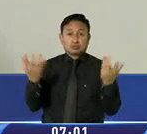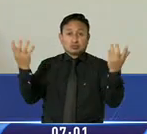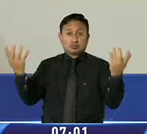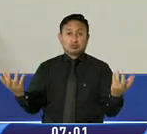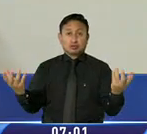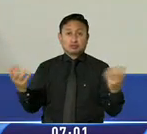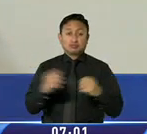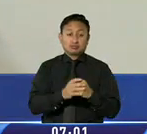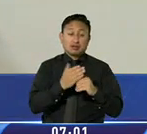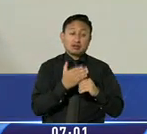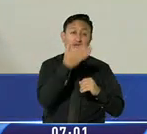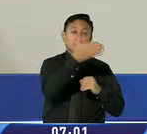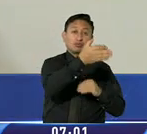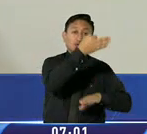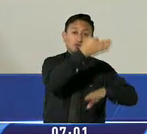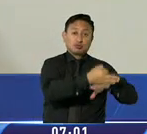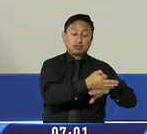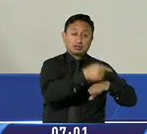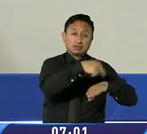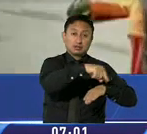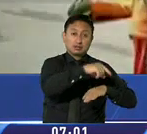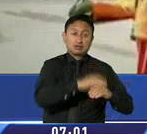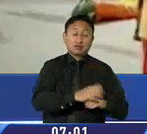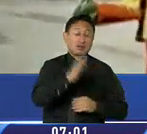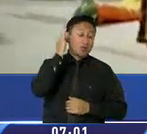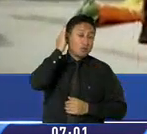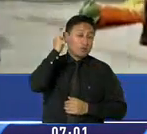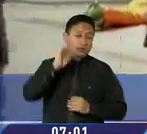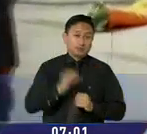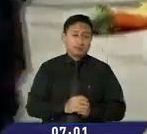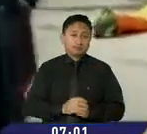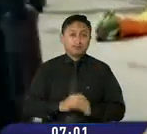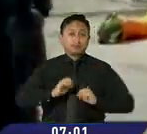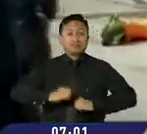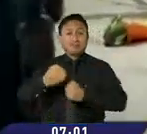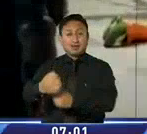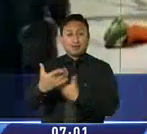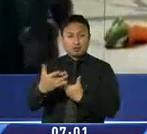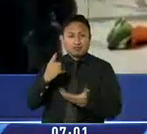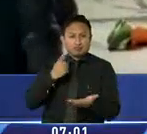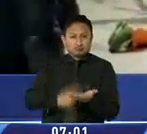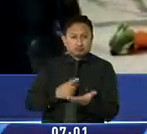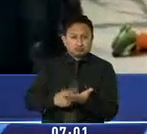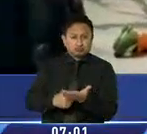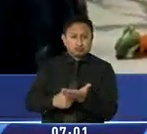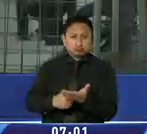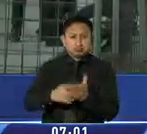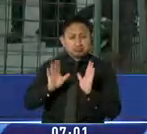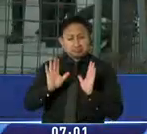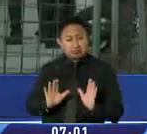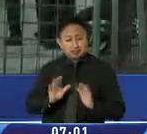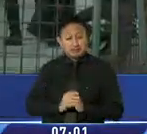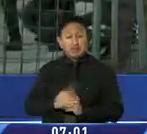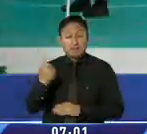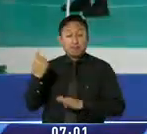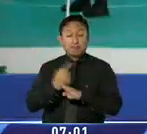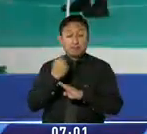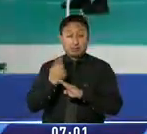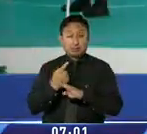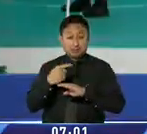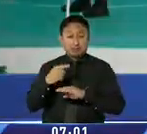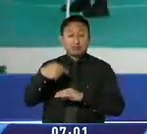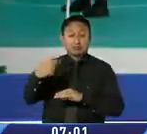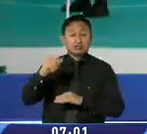Cotopaxi y al centro penitenciario de mujeres. Analizarán el informe con detenimiento, dicen. Esperan que esta sea la primera de varias